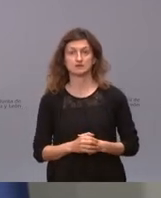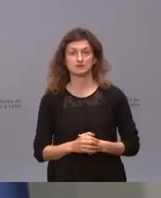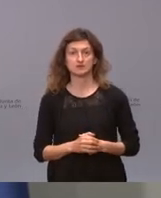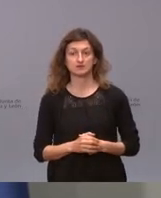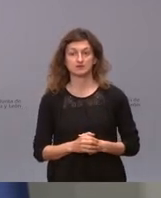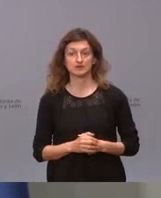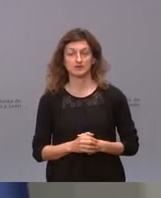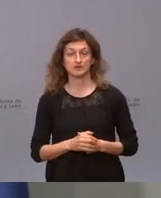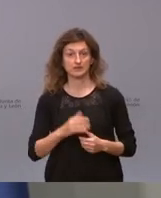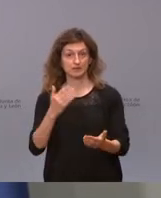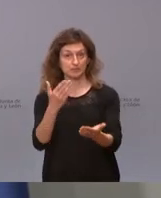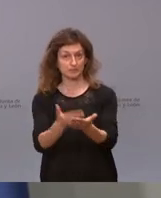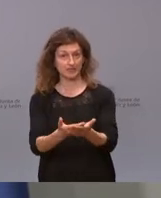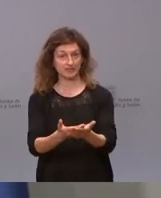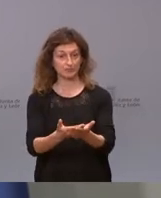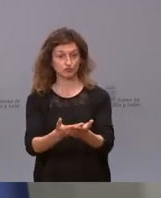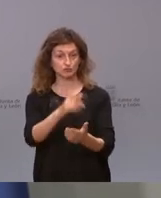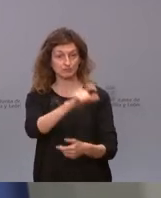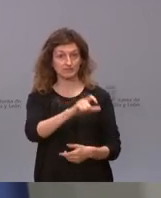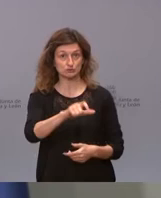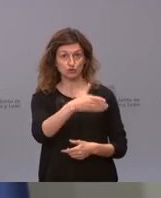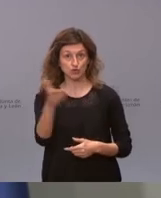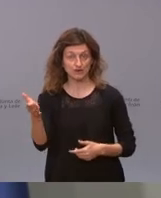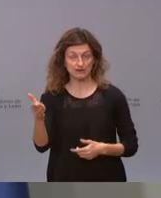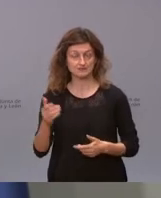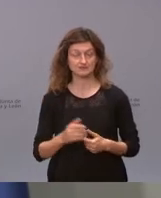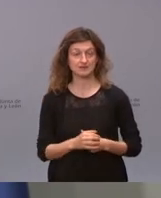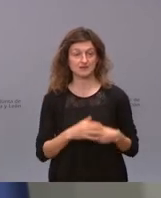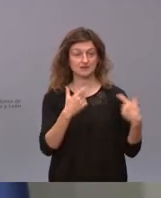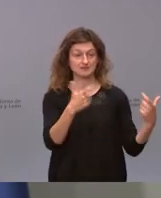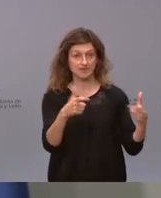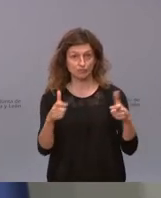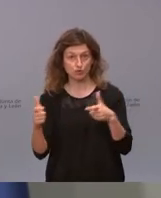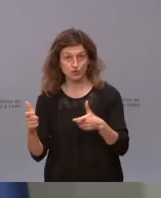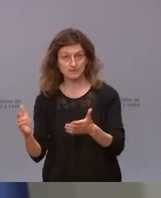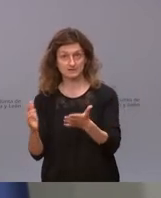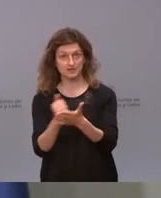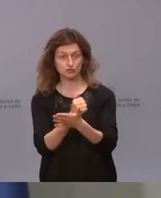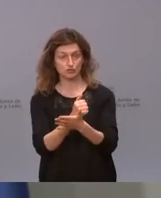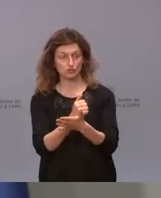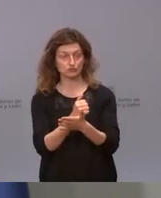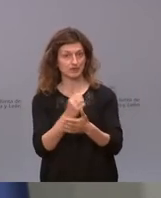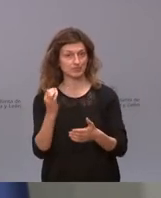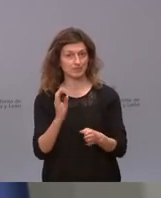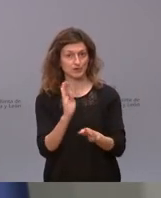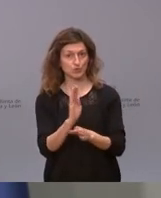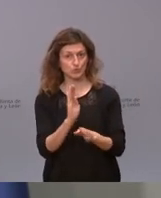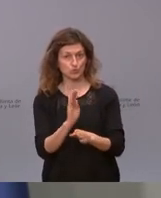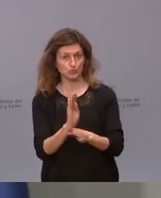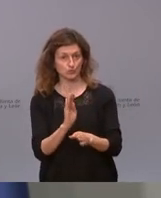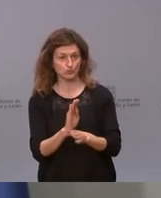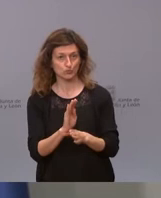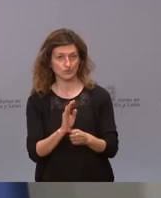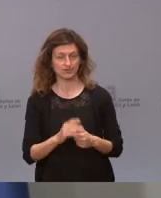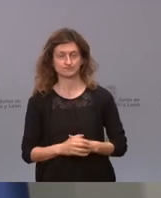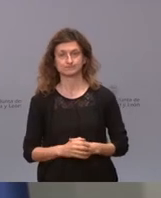al conjunto de la población y a todos los sectores implicados que extremen las medidas en la medida